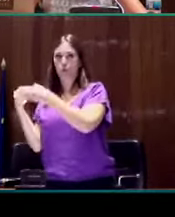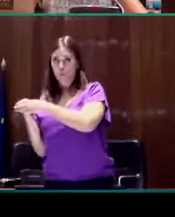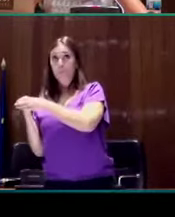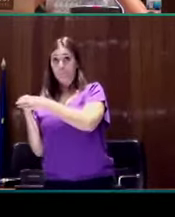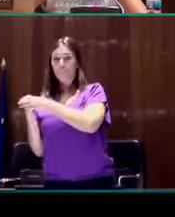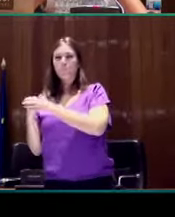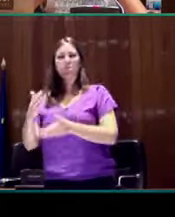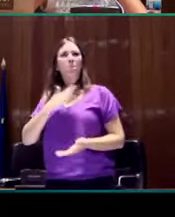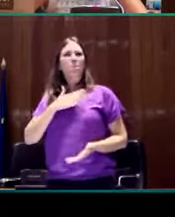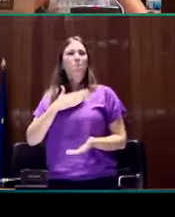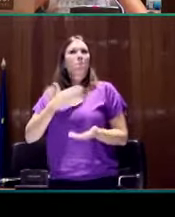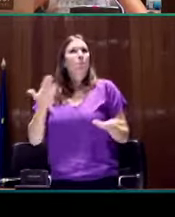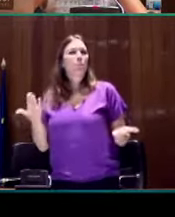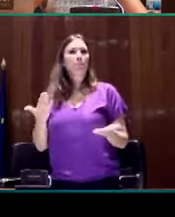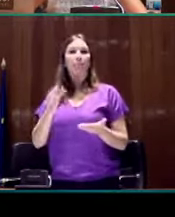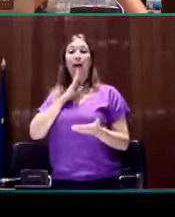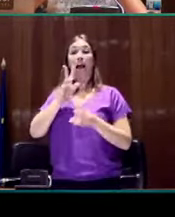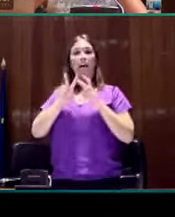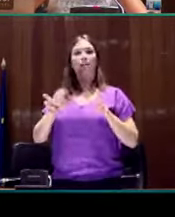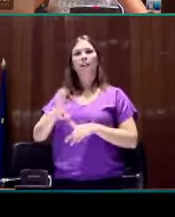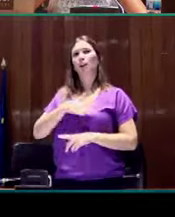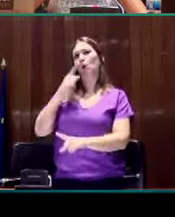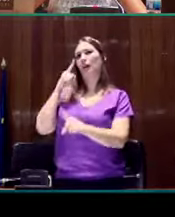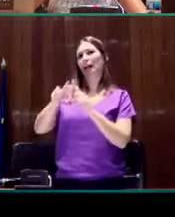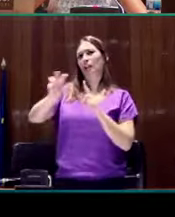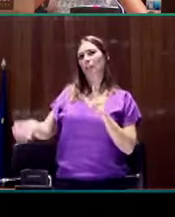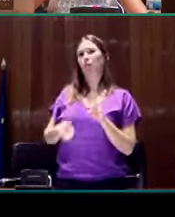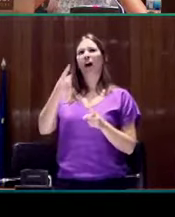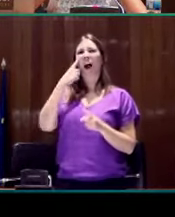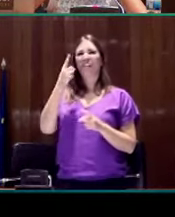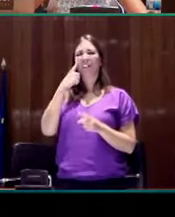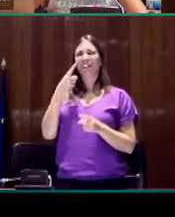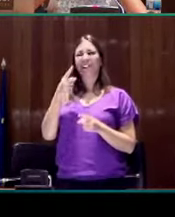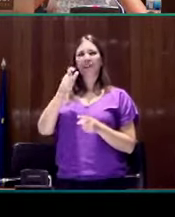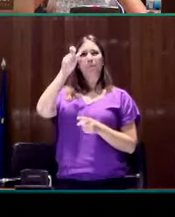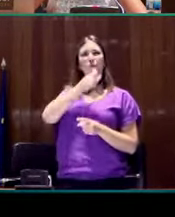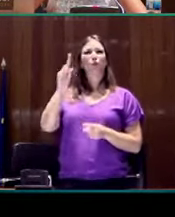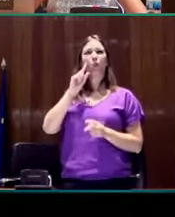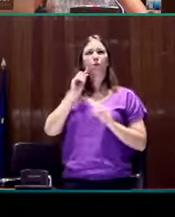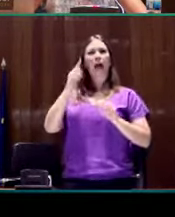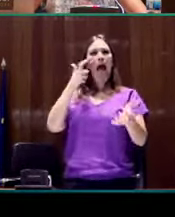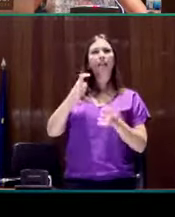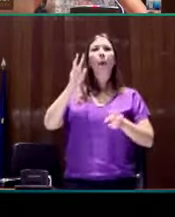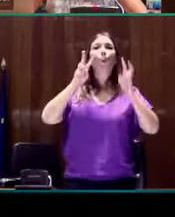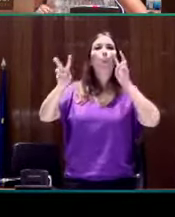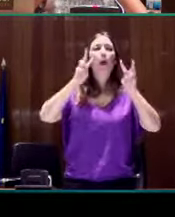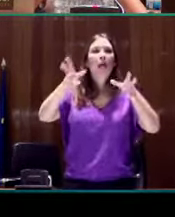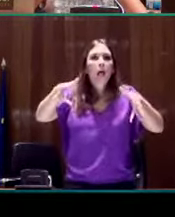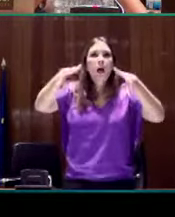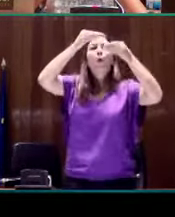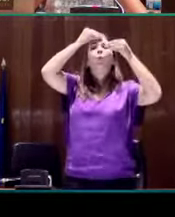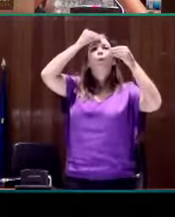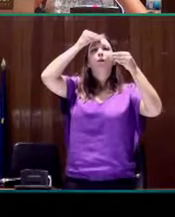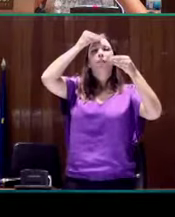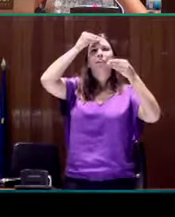Nosotros nos planteamos los siguientes objetivos, que eran conocer cómo ven y entienden el arte las personas sordas en comparación con los